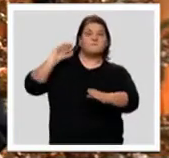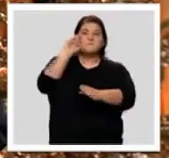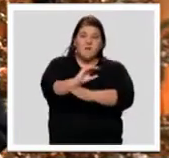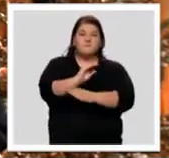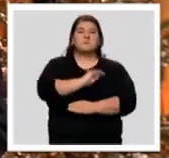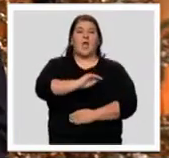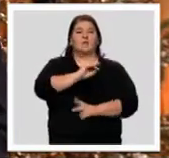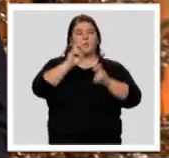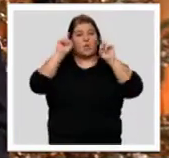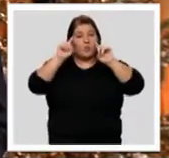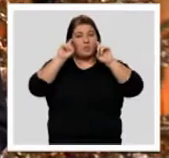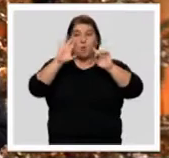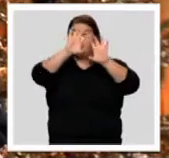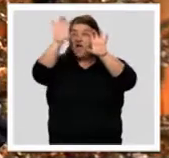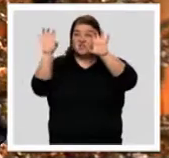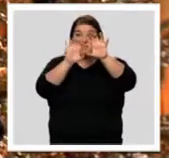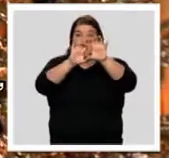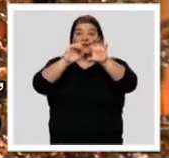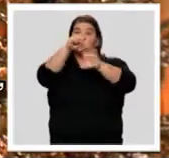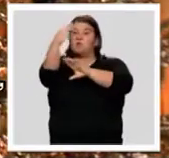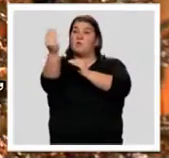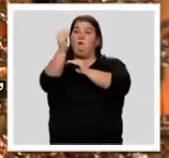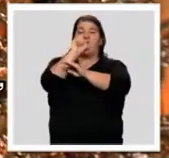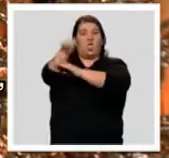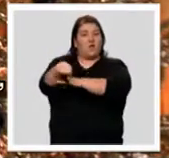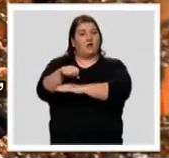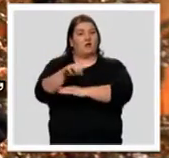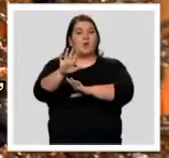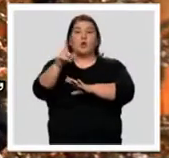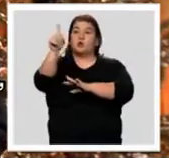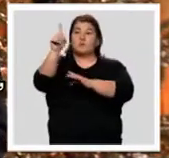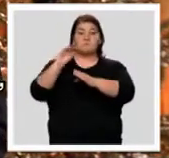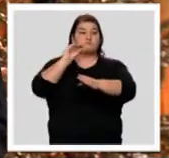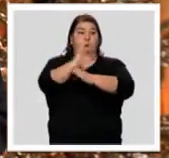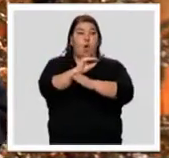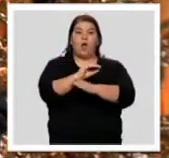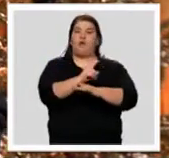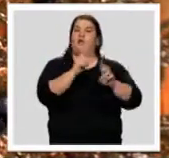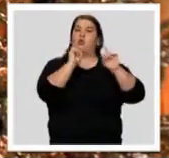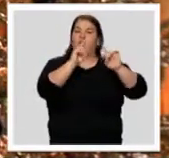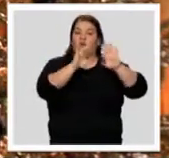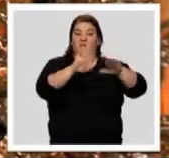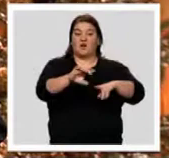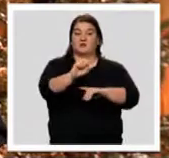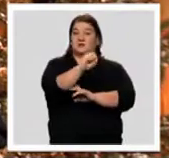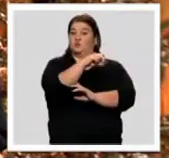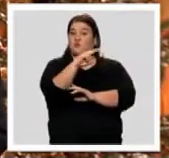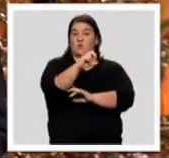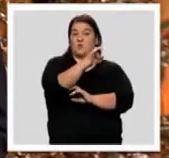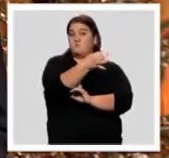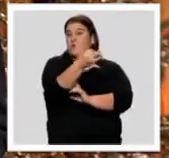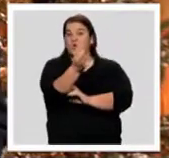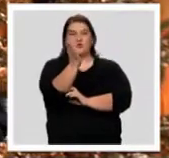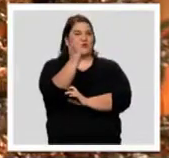con mejores resultados. Y sin embargo, los países que más invierten en educación no son siempre los que obtienen mejores